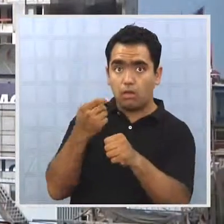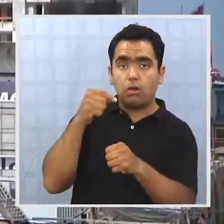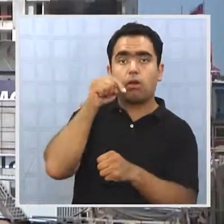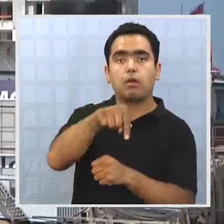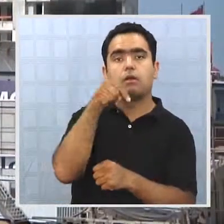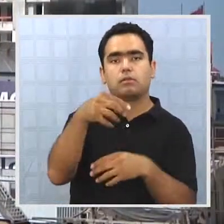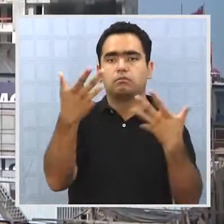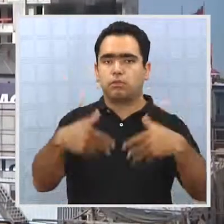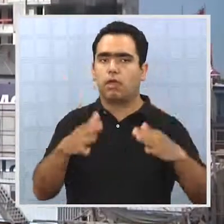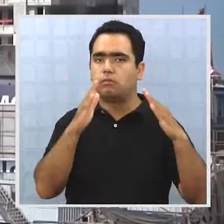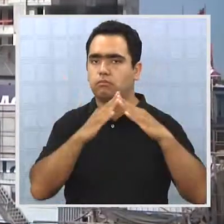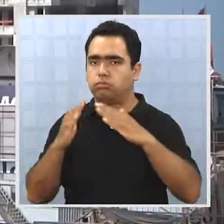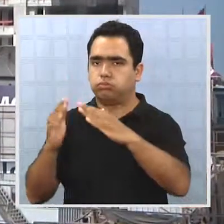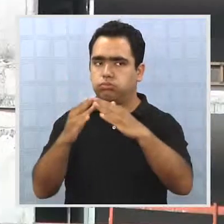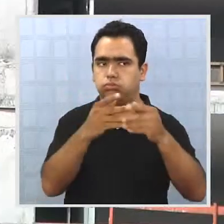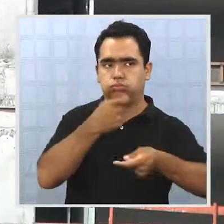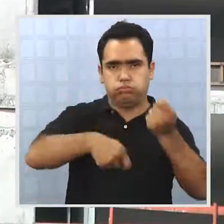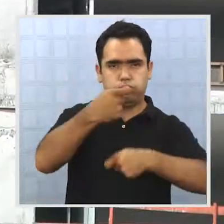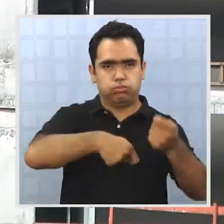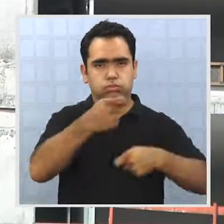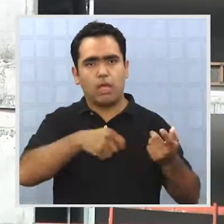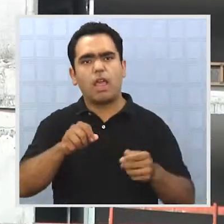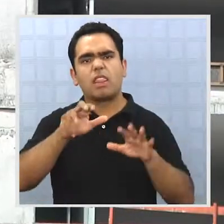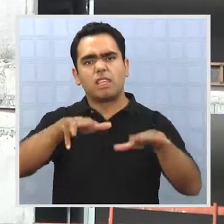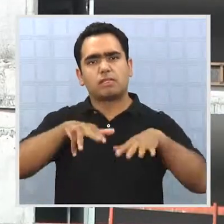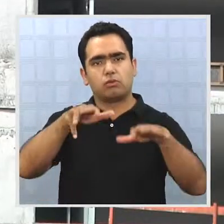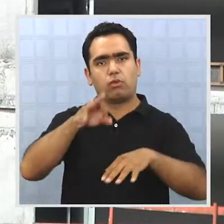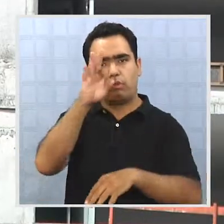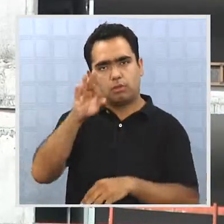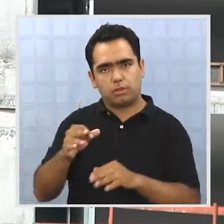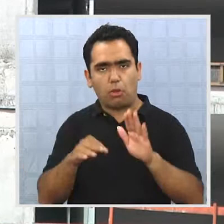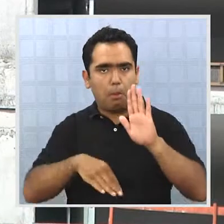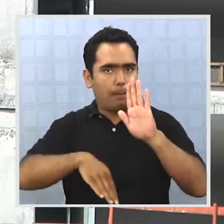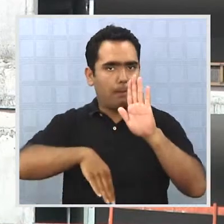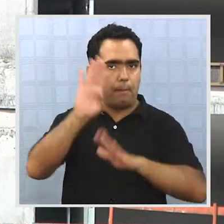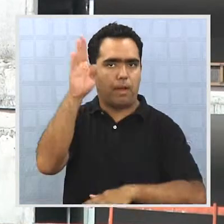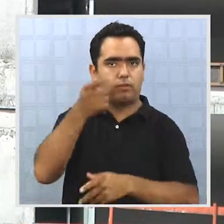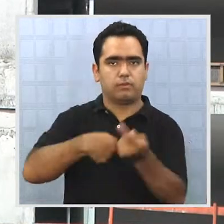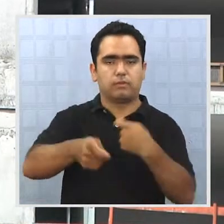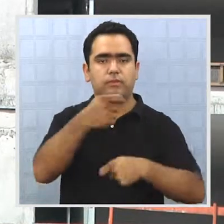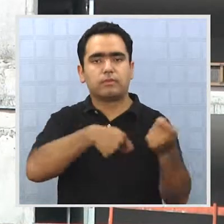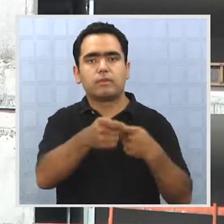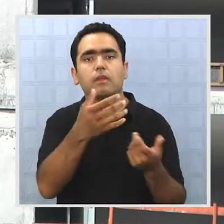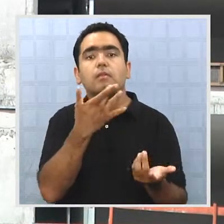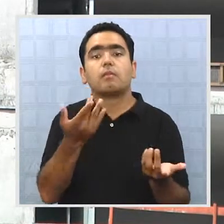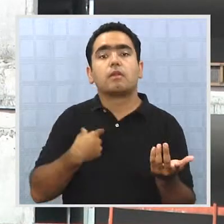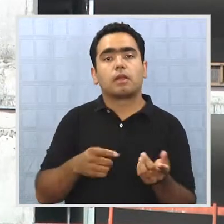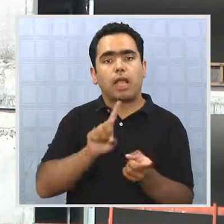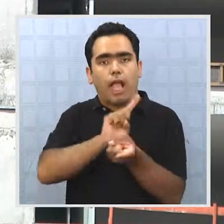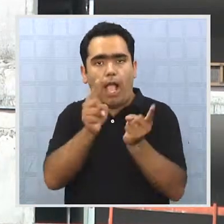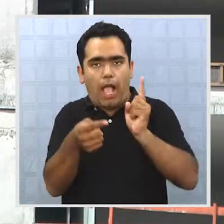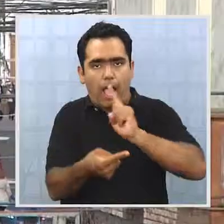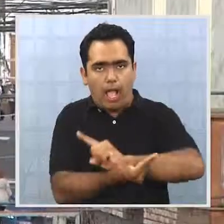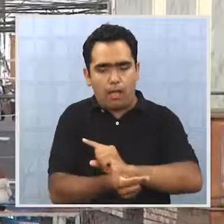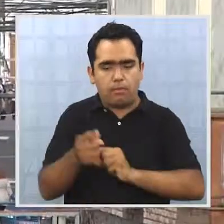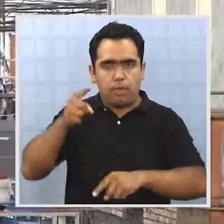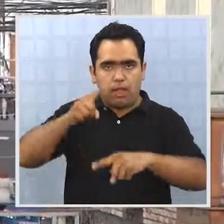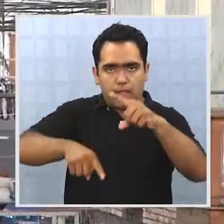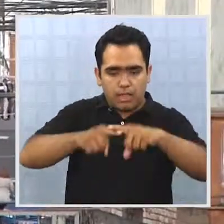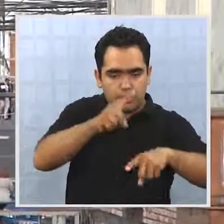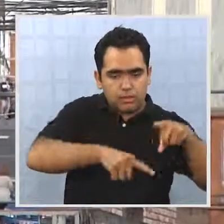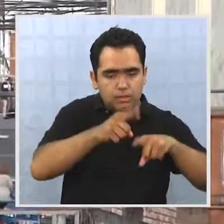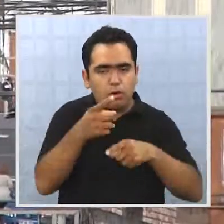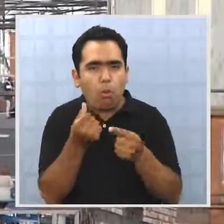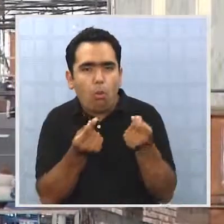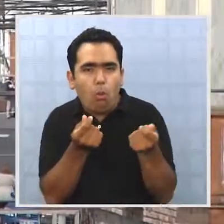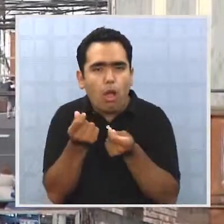.670 viviendas nuevas en el país, un 19% más que en el presente año, por lo que variaría nuevamente el valor de los suelos